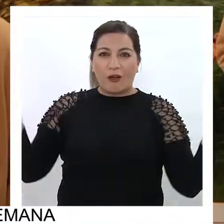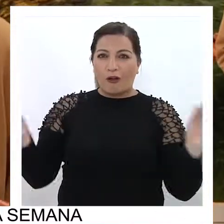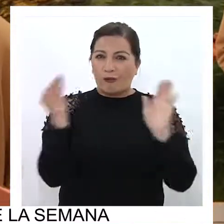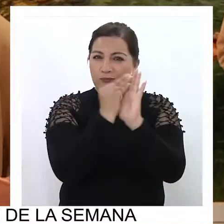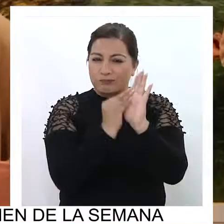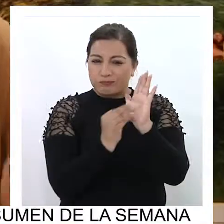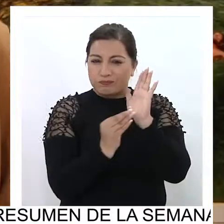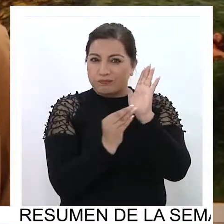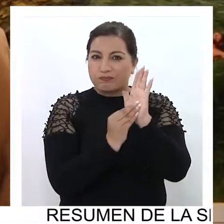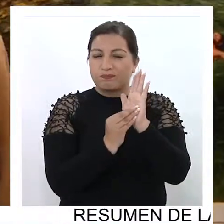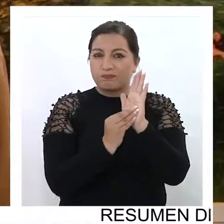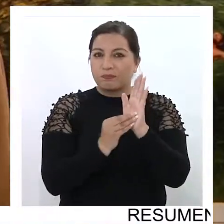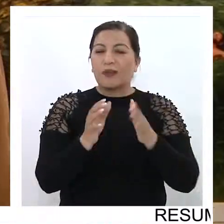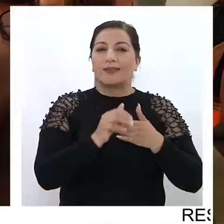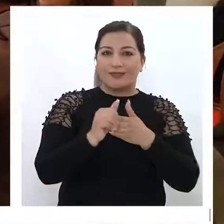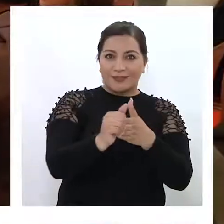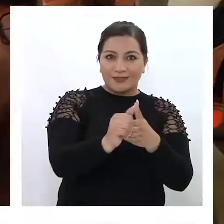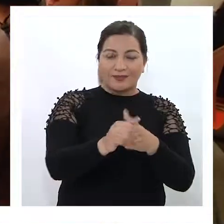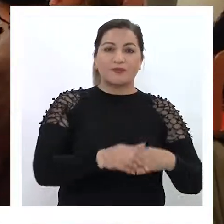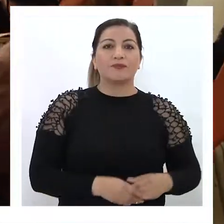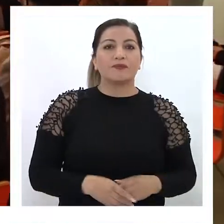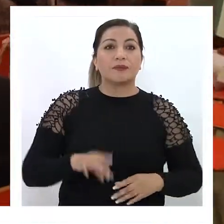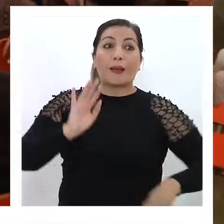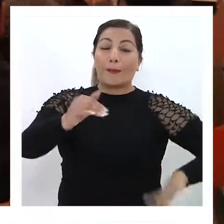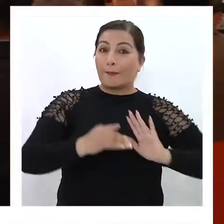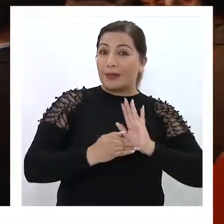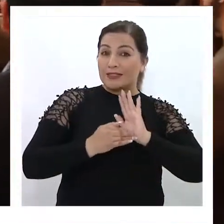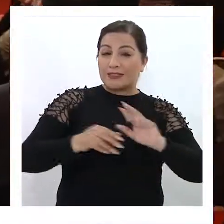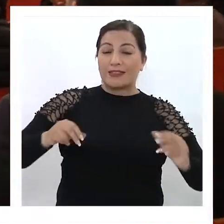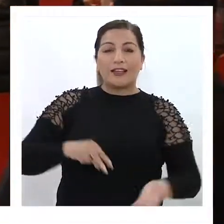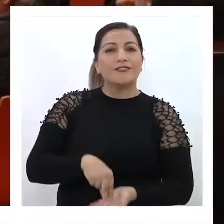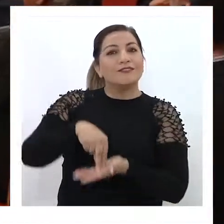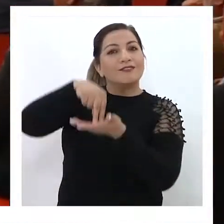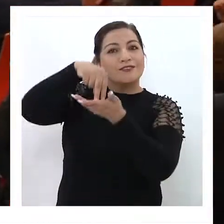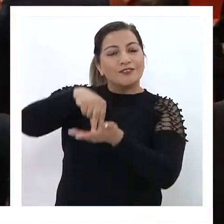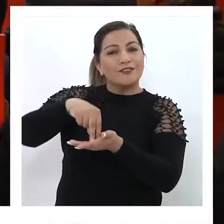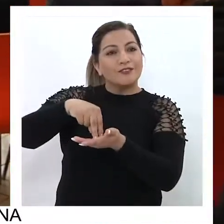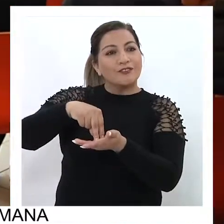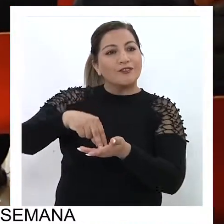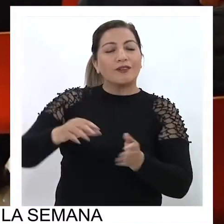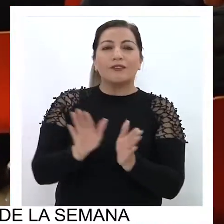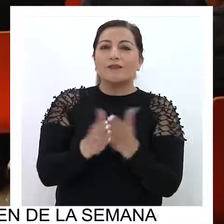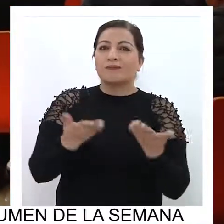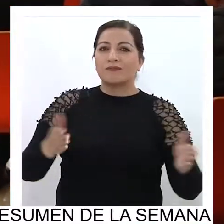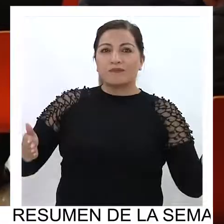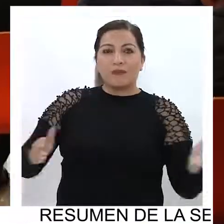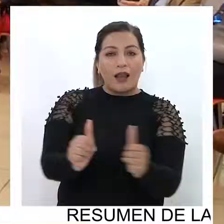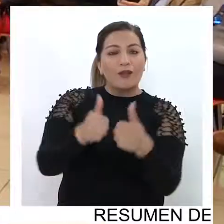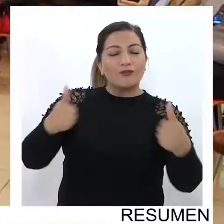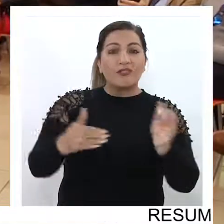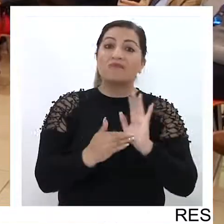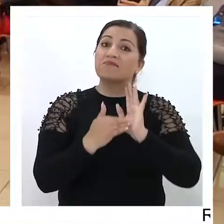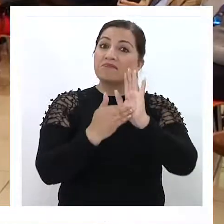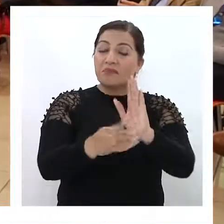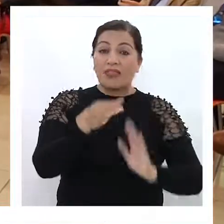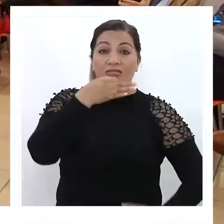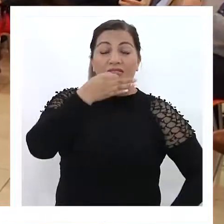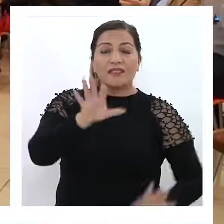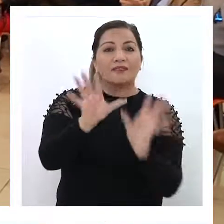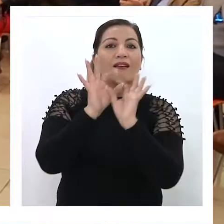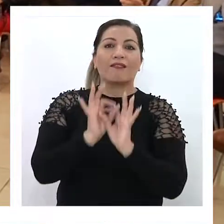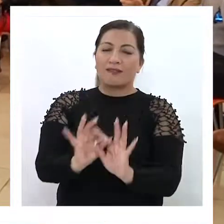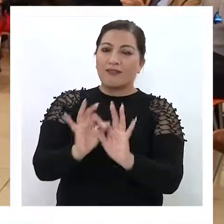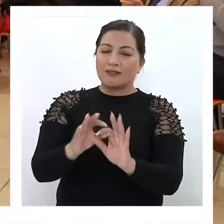distintos atractivos de la región. Presentada en Mall Sofri, la guía fue destacada por las autoridades, quienes